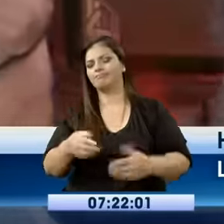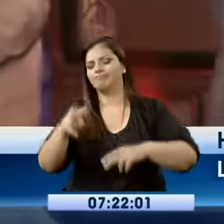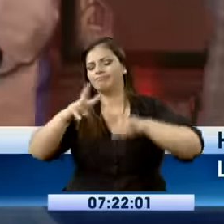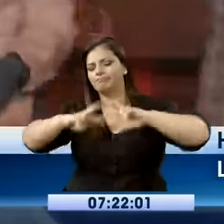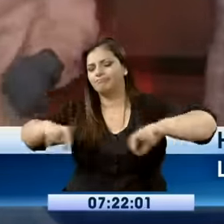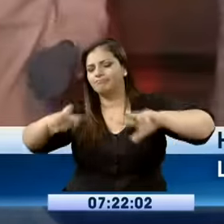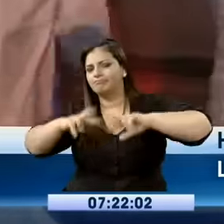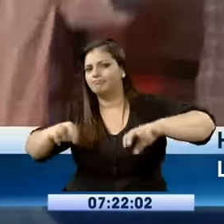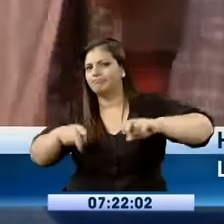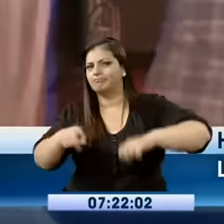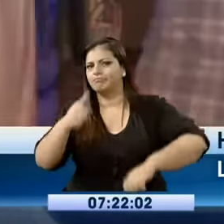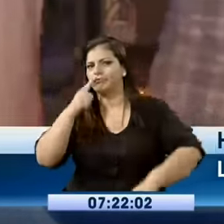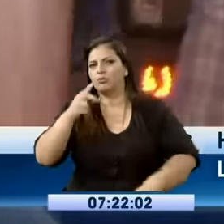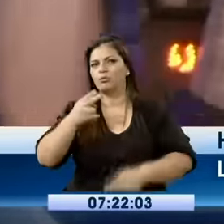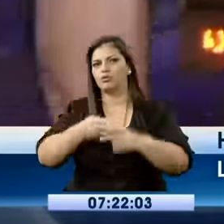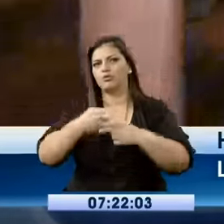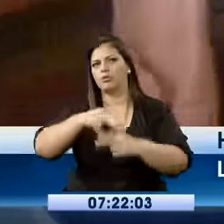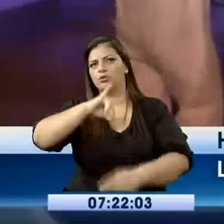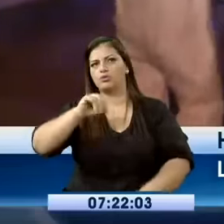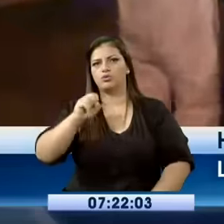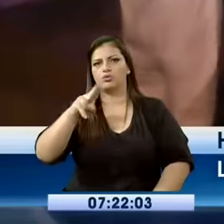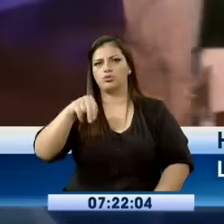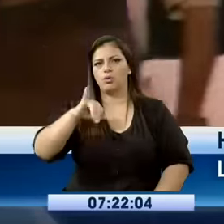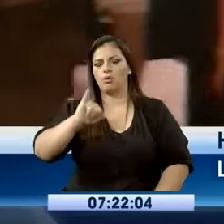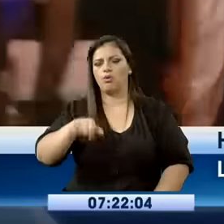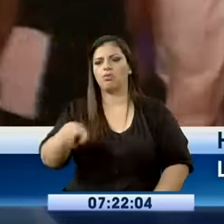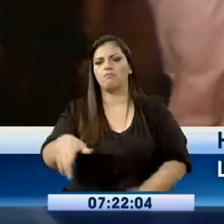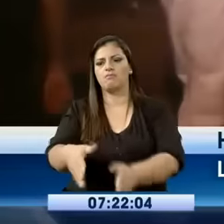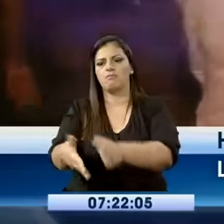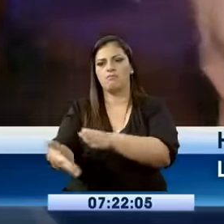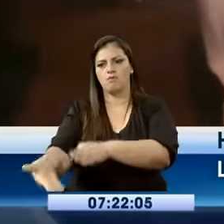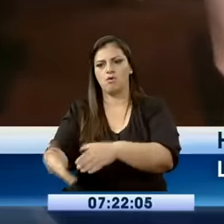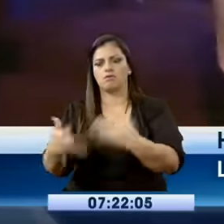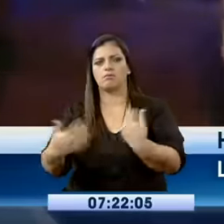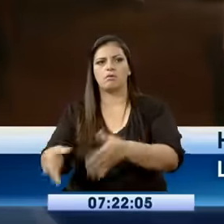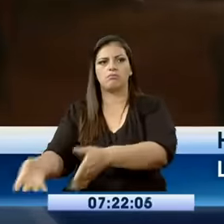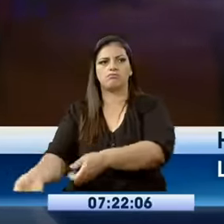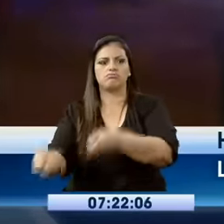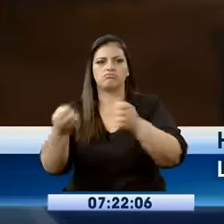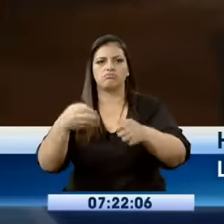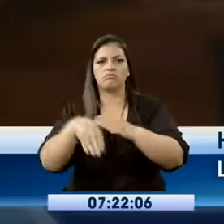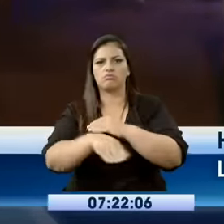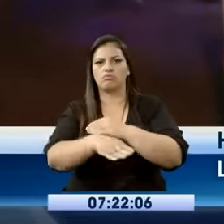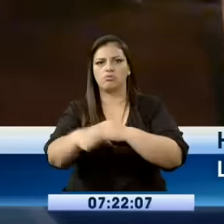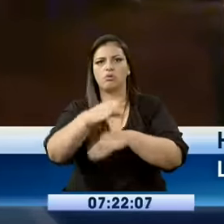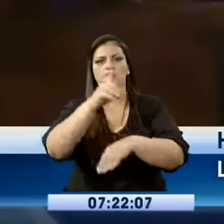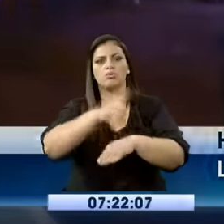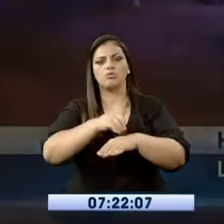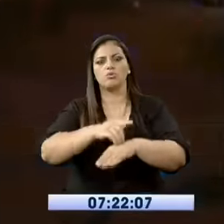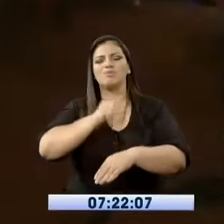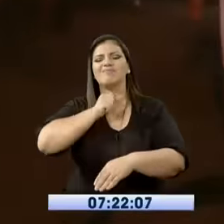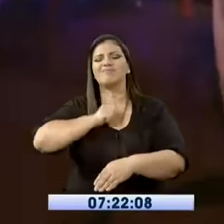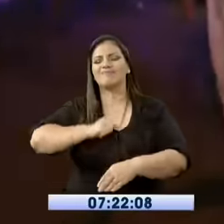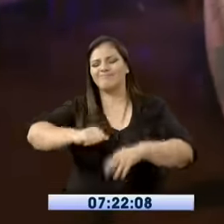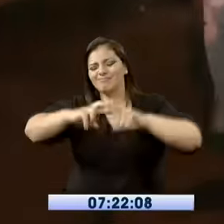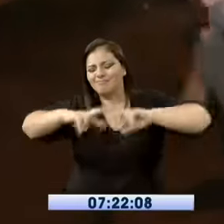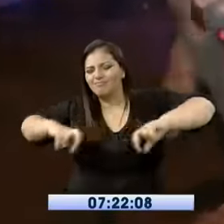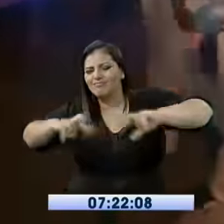trasladaron hasta el Centro de Medicina Forense para las pericias de ley. Desde Machala, informó Karina Valdivieso.